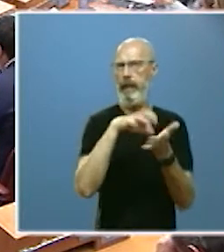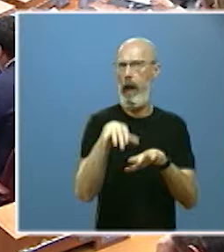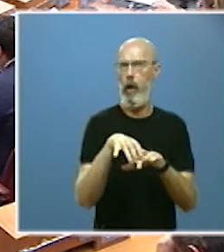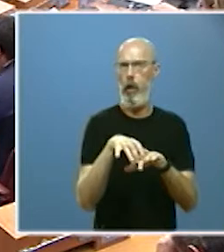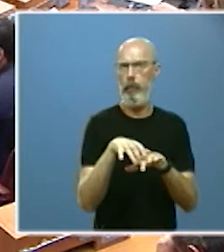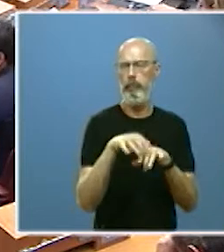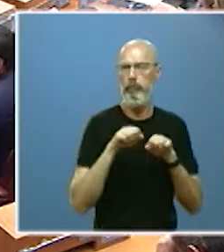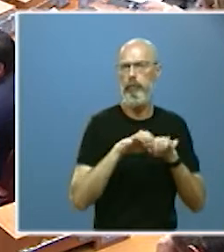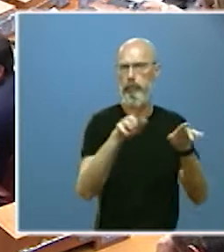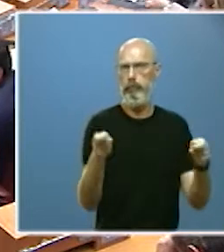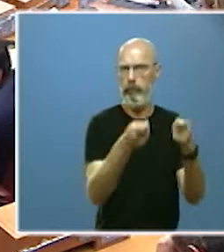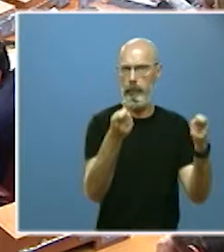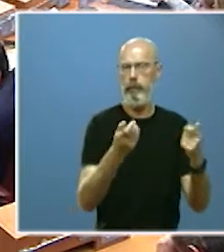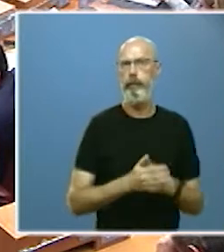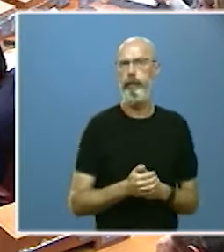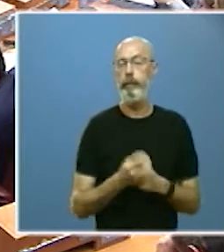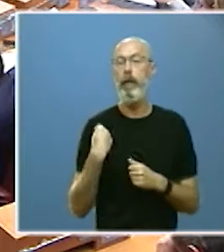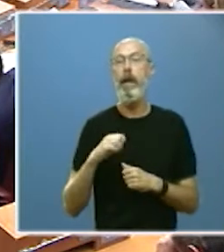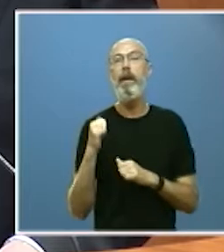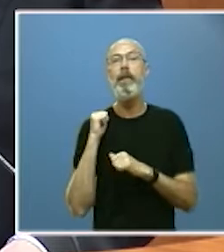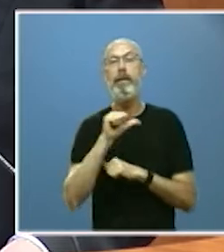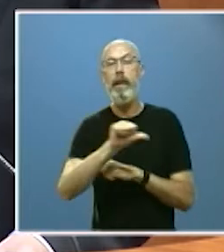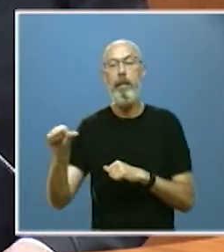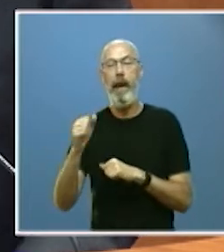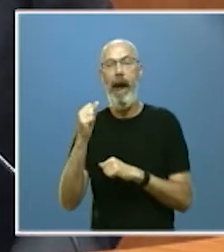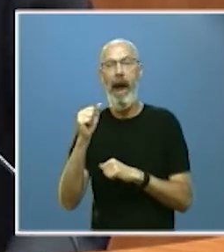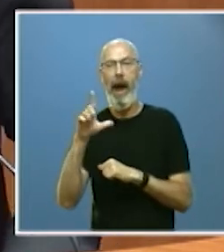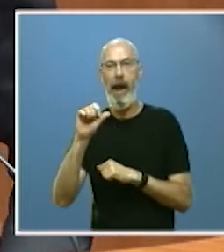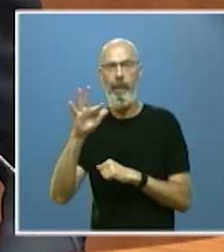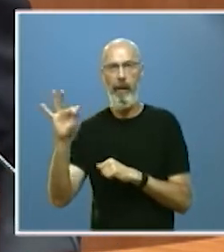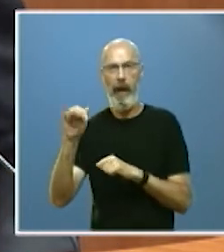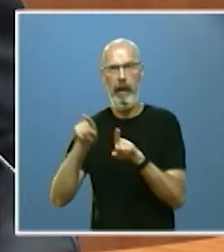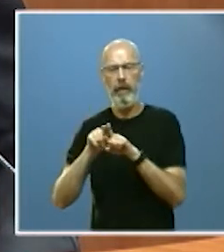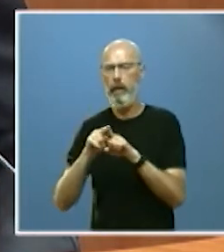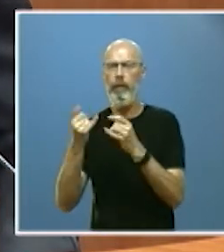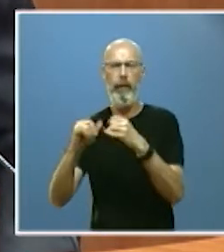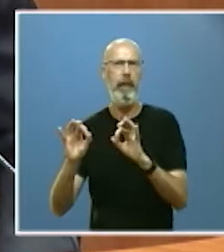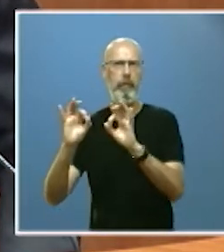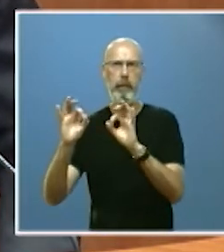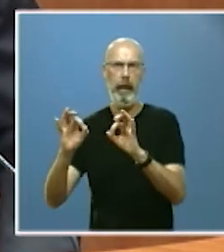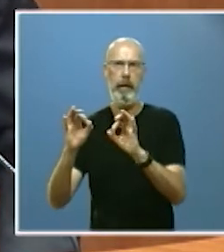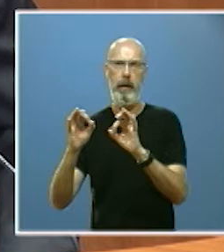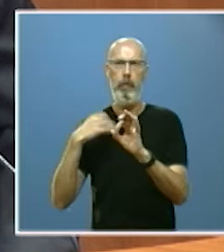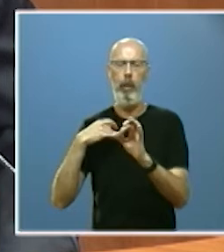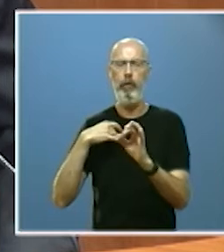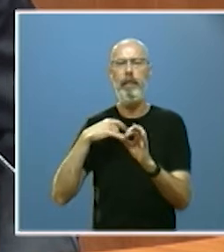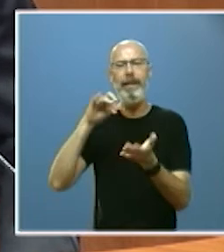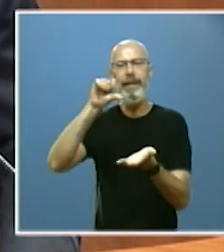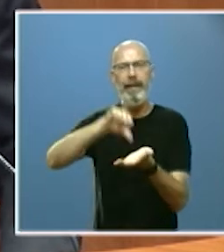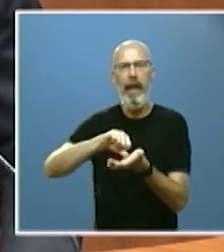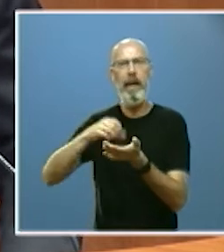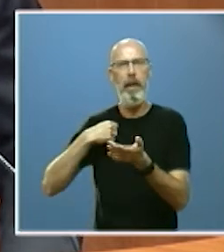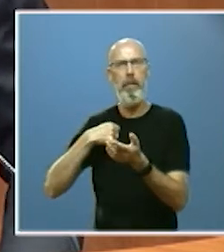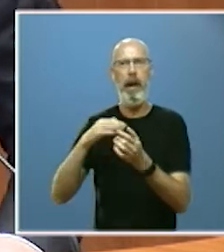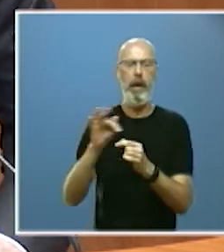otra parte la Feria ARPA se ha convertido en un evento europeo transnacional sobre patrimonio cultural con sede rotatoria en Portugal y en la